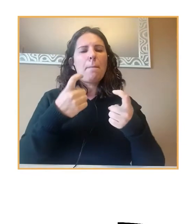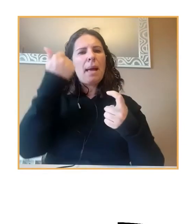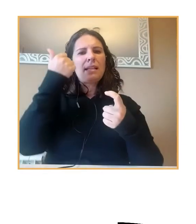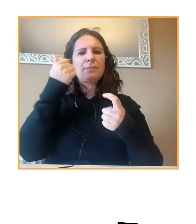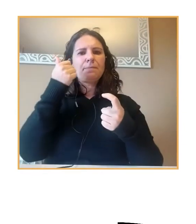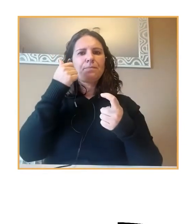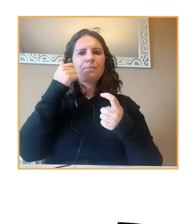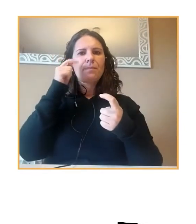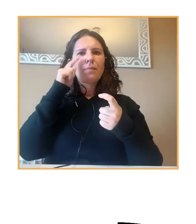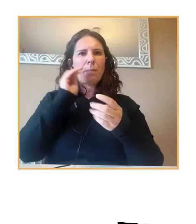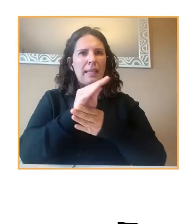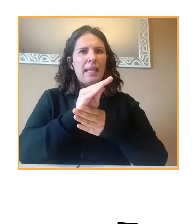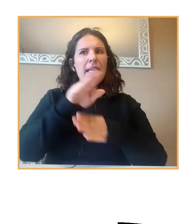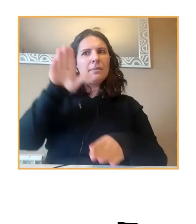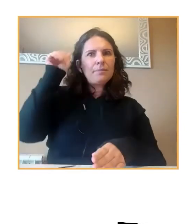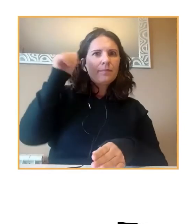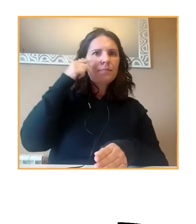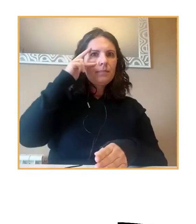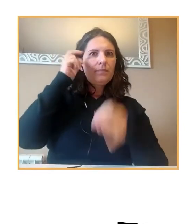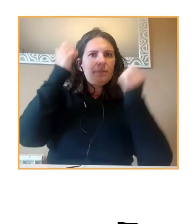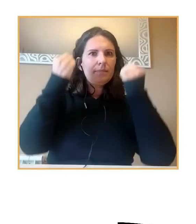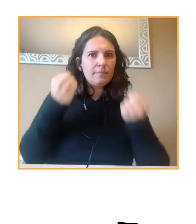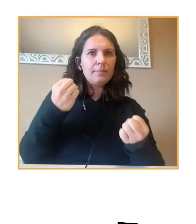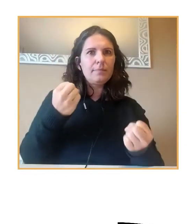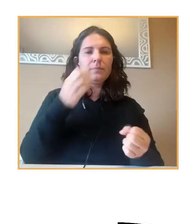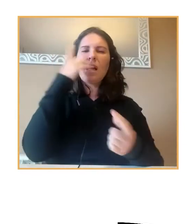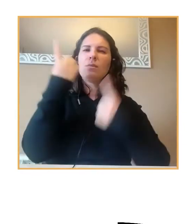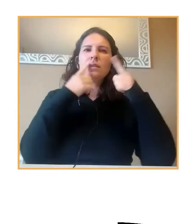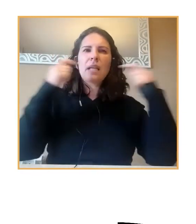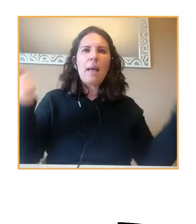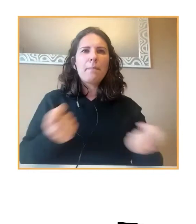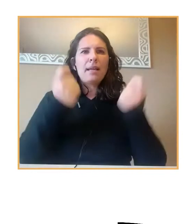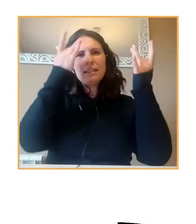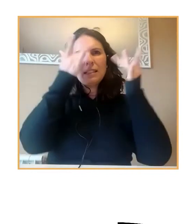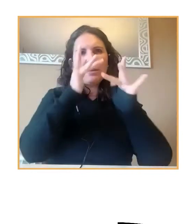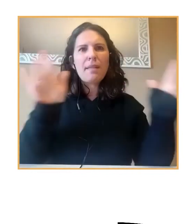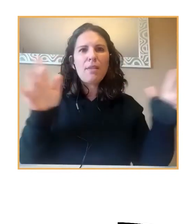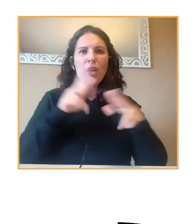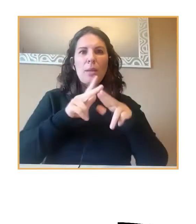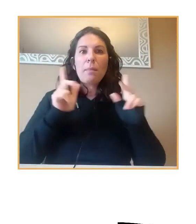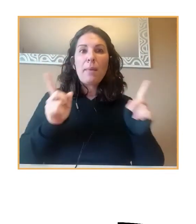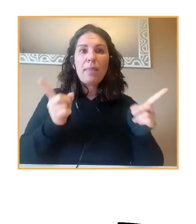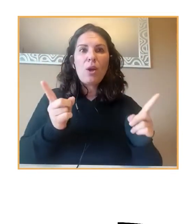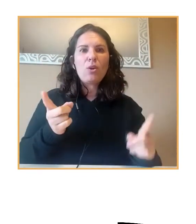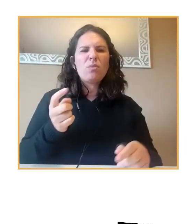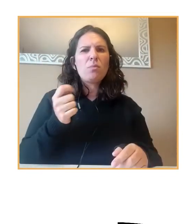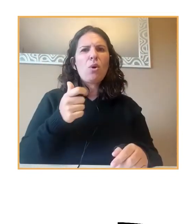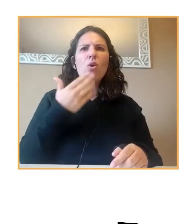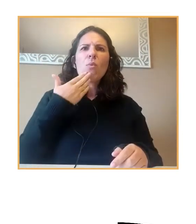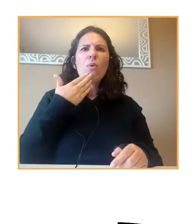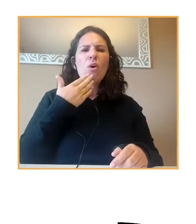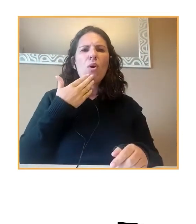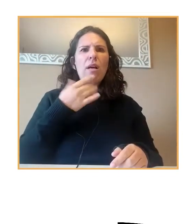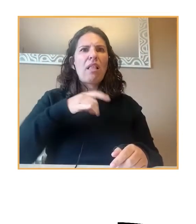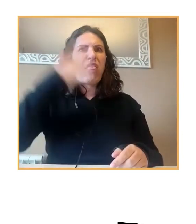expertos porque a mí me ha parecido que algunas de las campañas de sensibilización y de prevención han sido un tanto espontáneas todo el